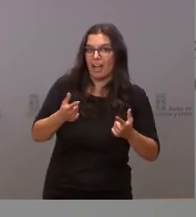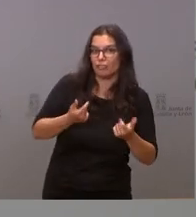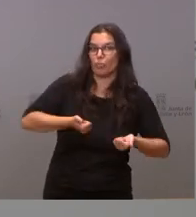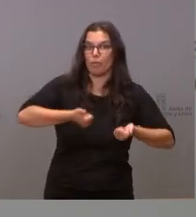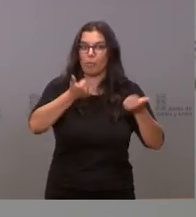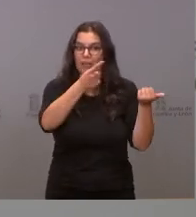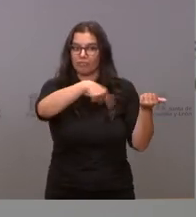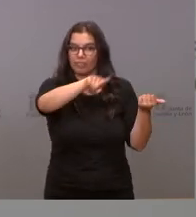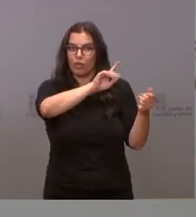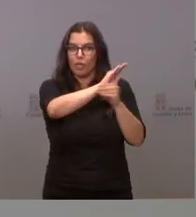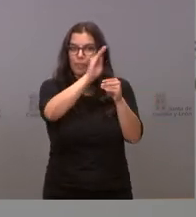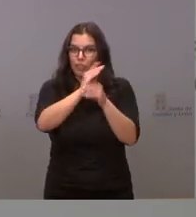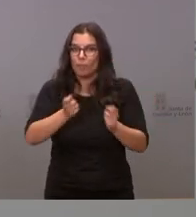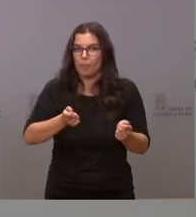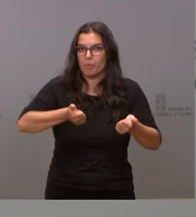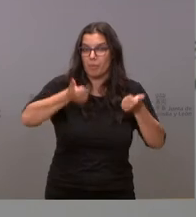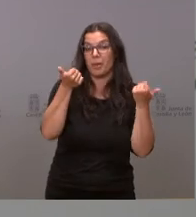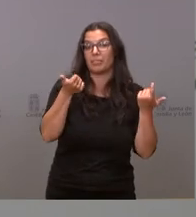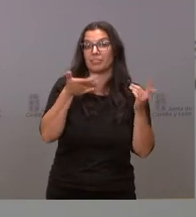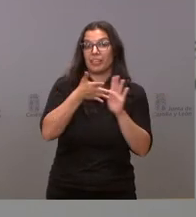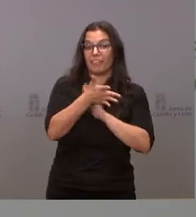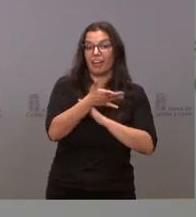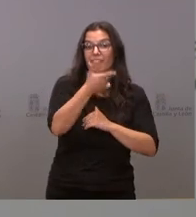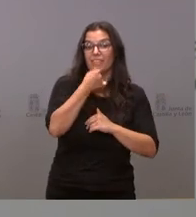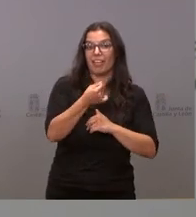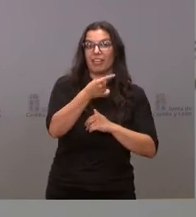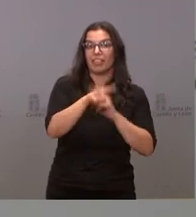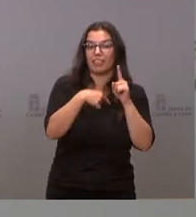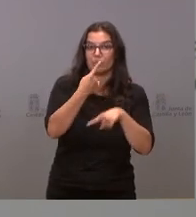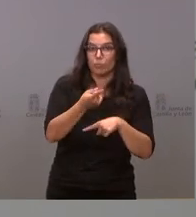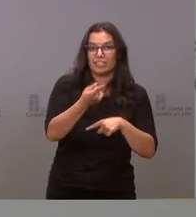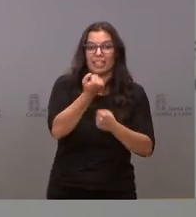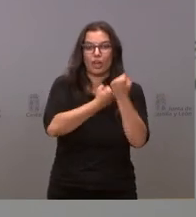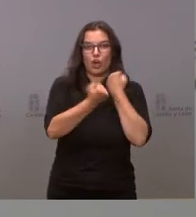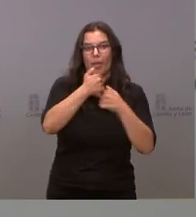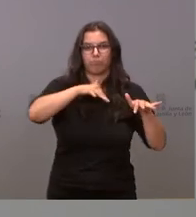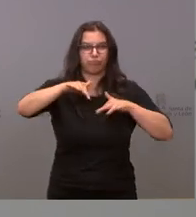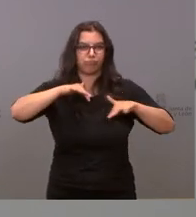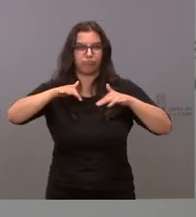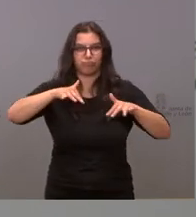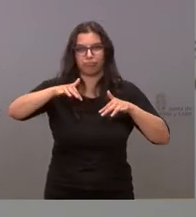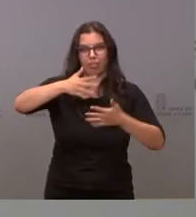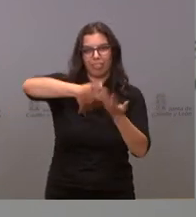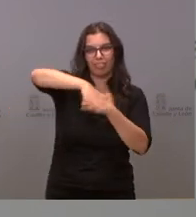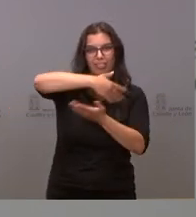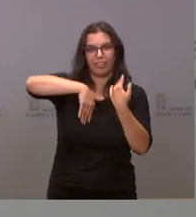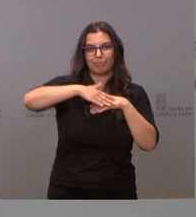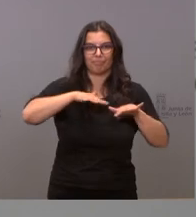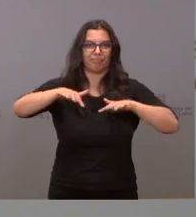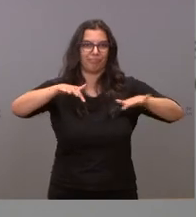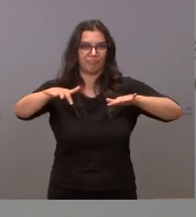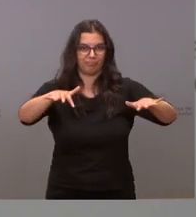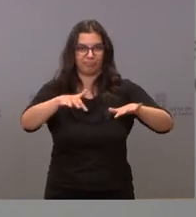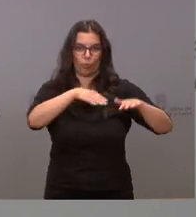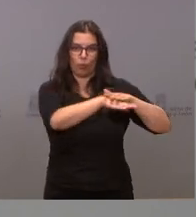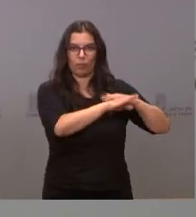mayor inversión y eso va a permitir un incremento de la actividad económica de manera inmediata y a